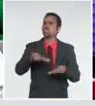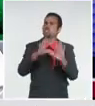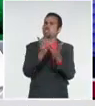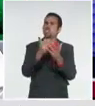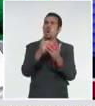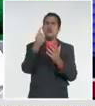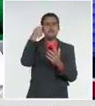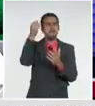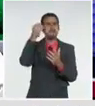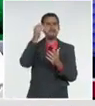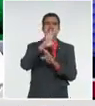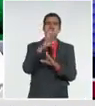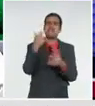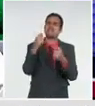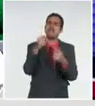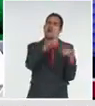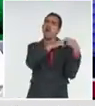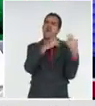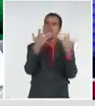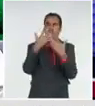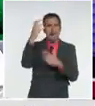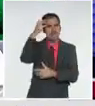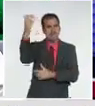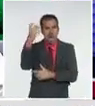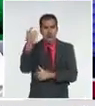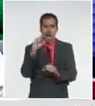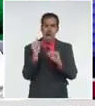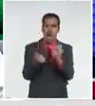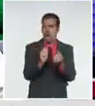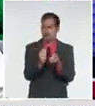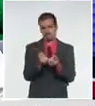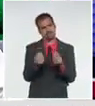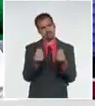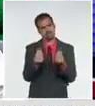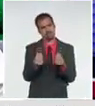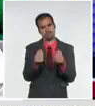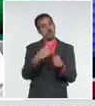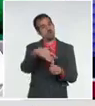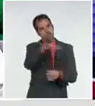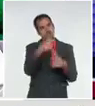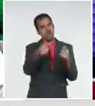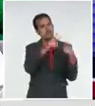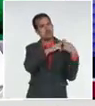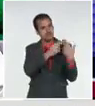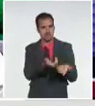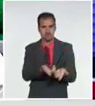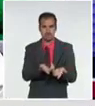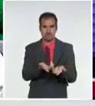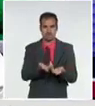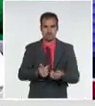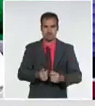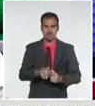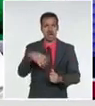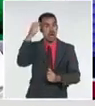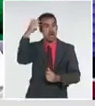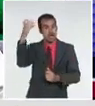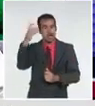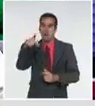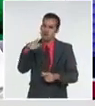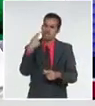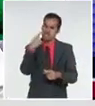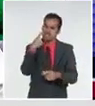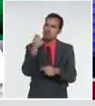los organismos, al Estado que más sacrificio no puede hacer como en estos momentos que se toman estas medidas.